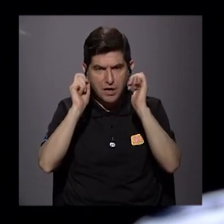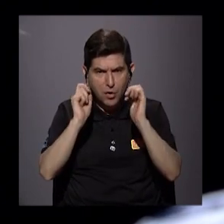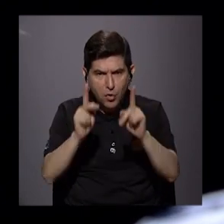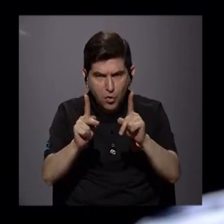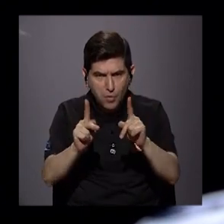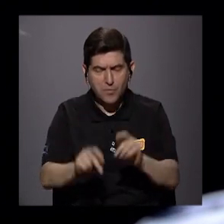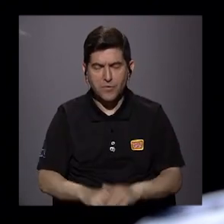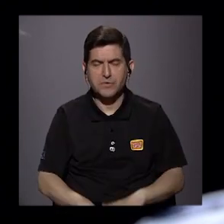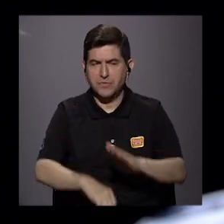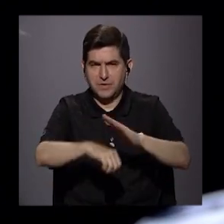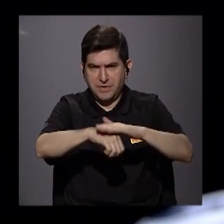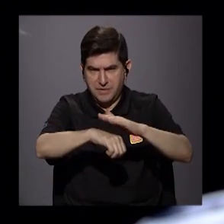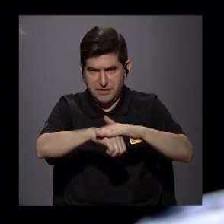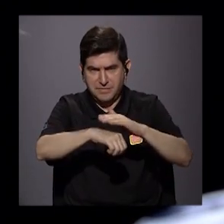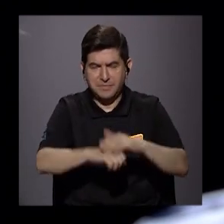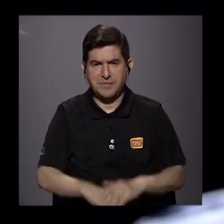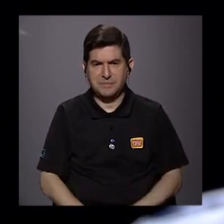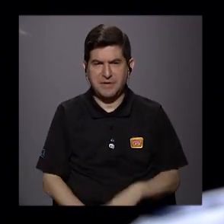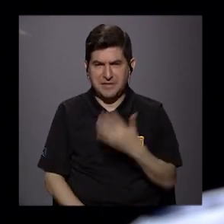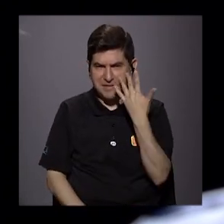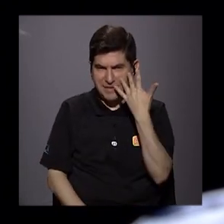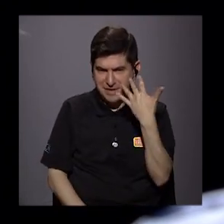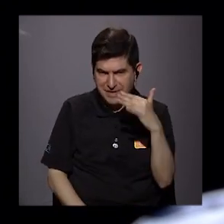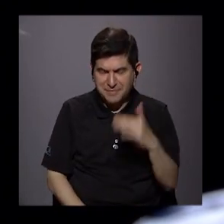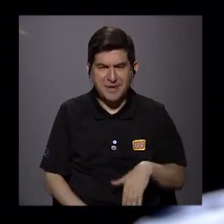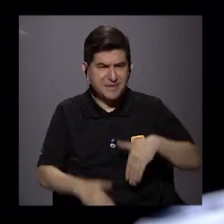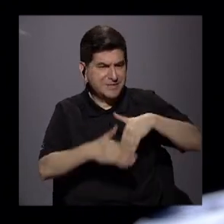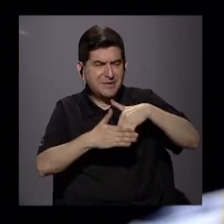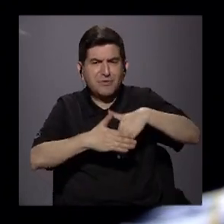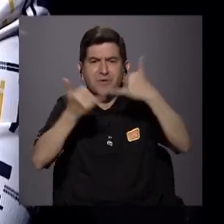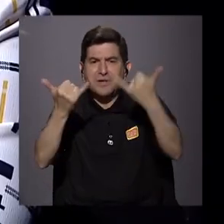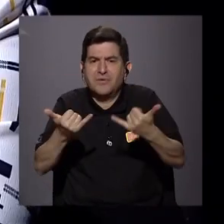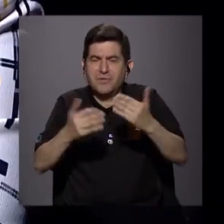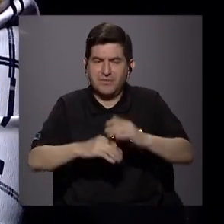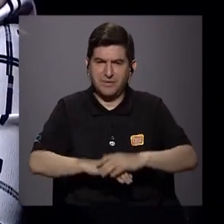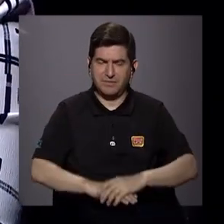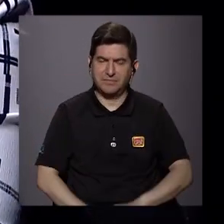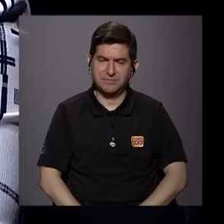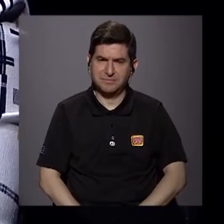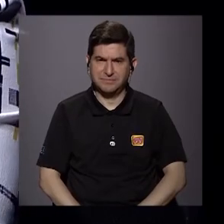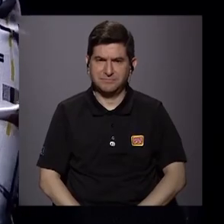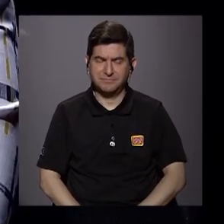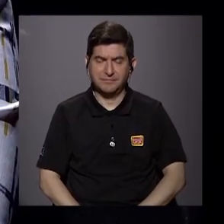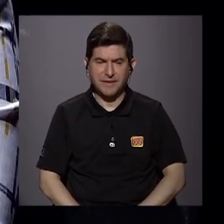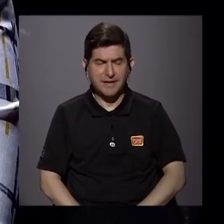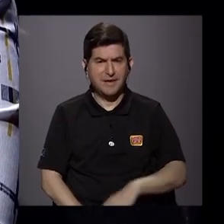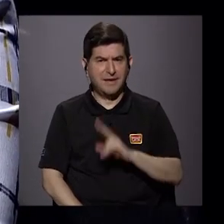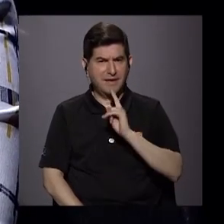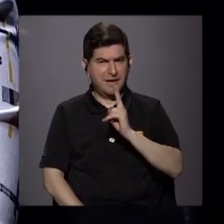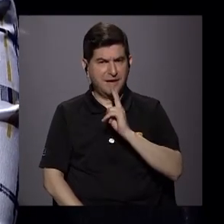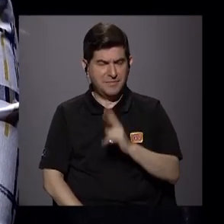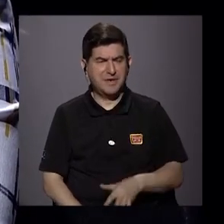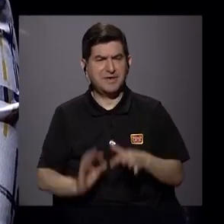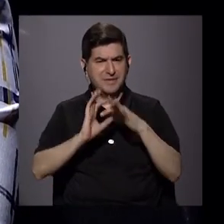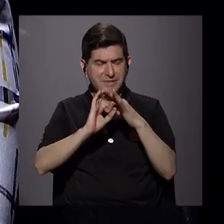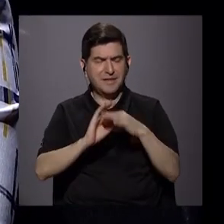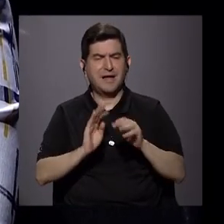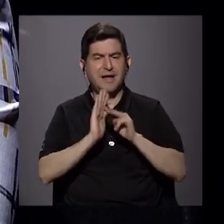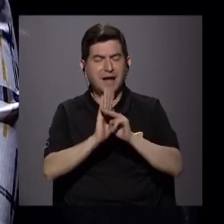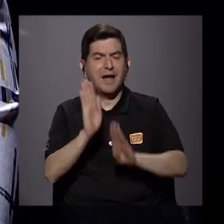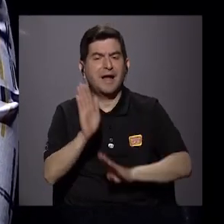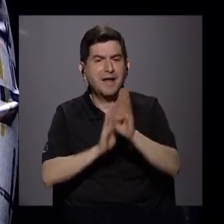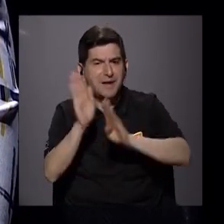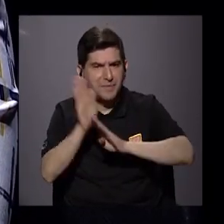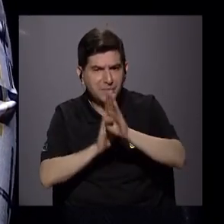abra un dintel que parece estar totalmente bloqueado? En realidad esto tiene que ver mucho con el modelo de desarrollo,